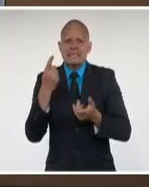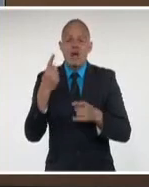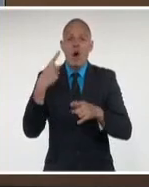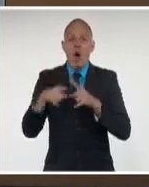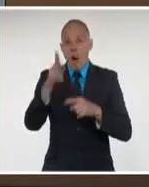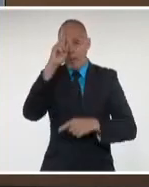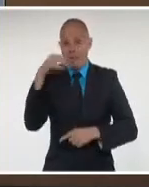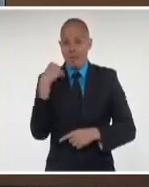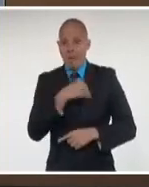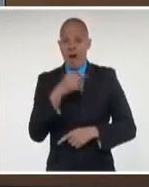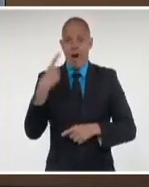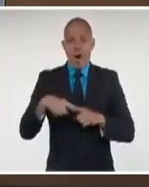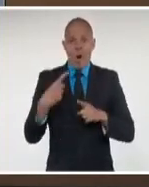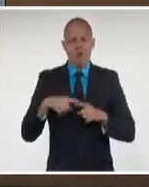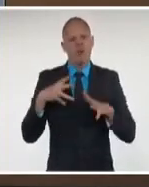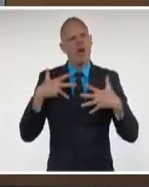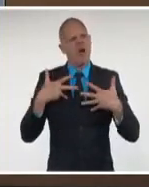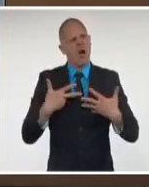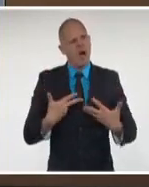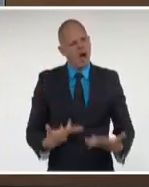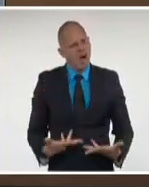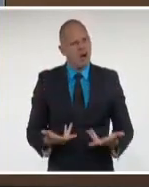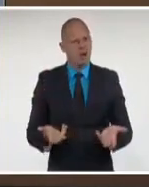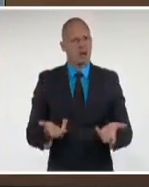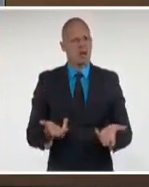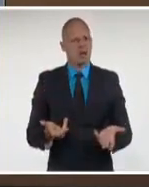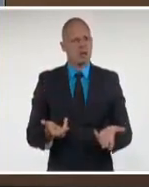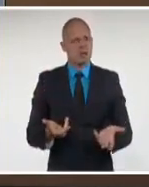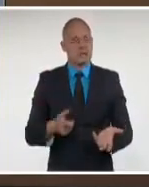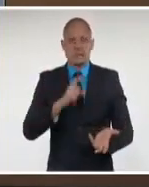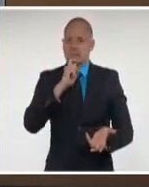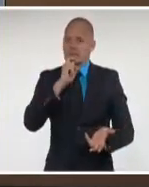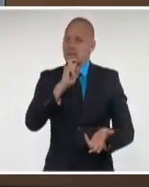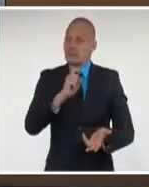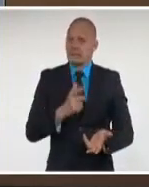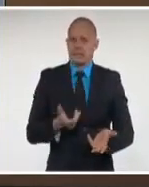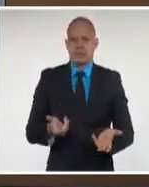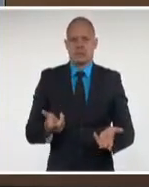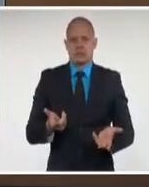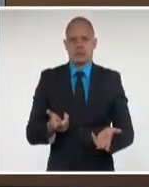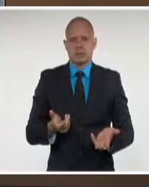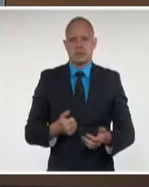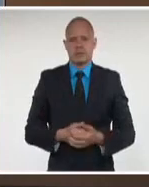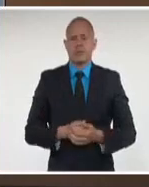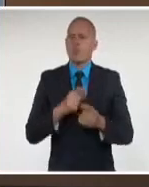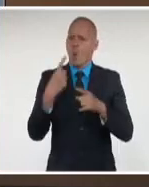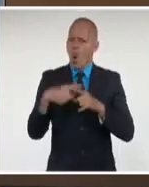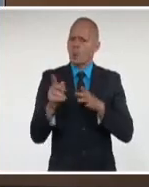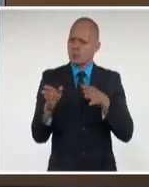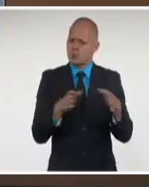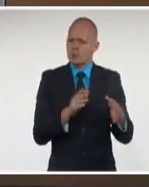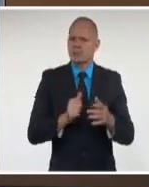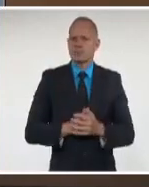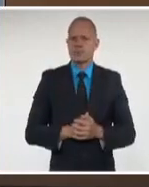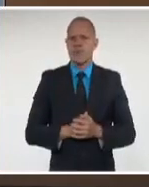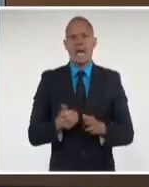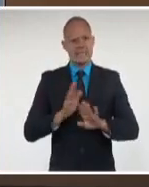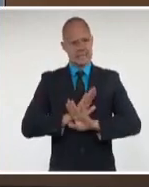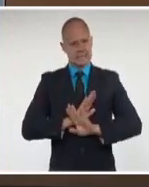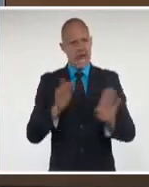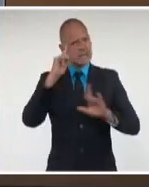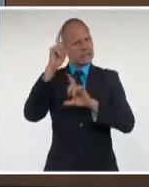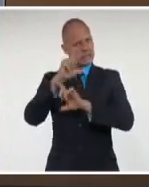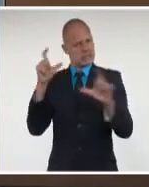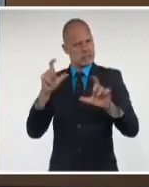la salud que lógicamente ya se sienten el cansancio de esta dura pelea contra el coronavirus, junto al compromiso cumplido por los